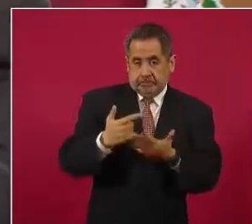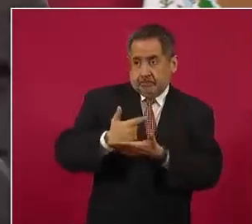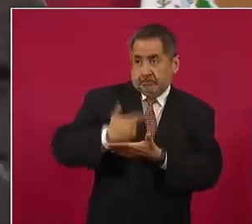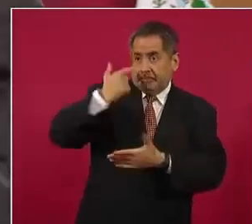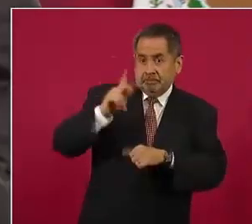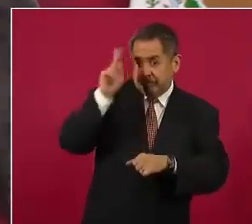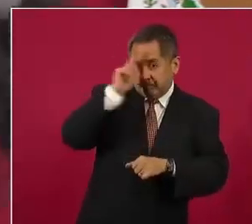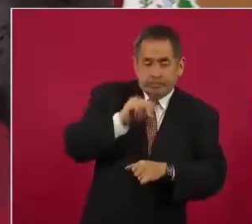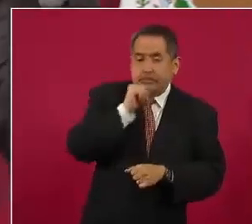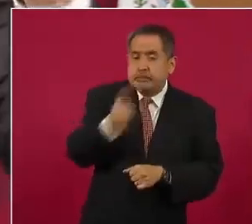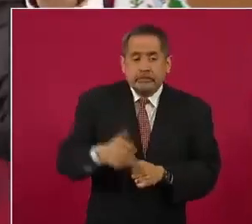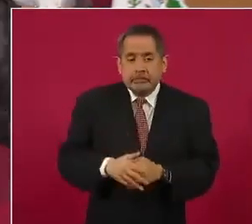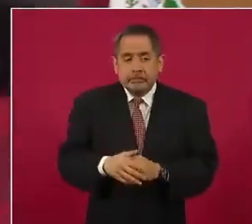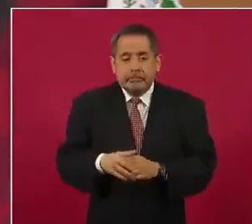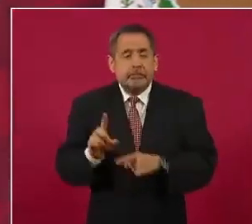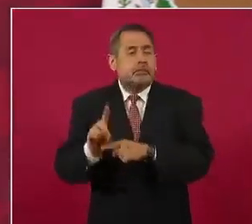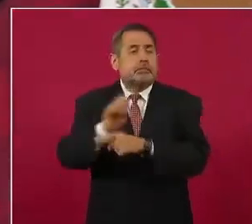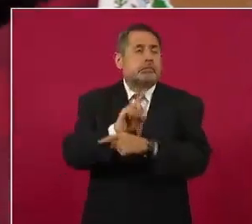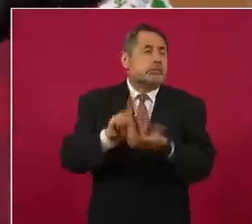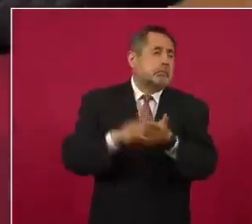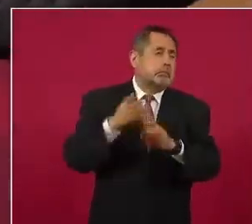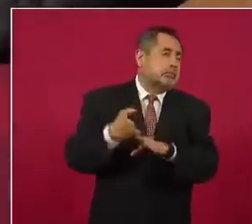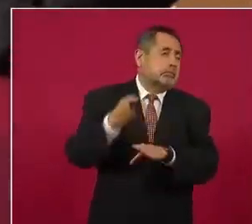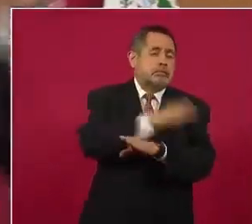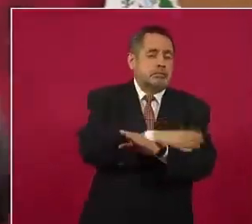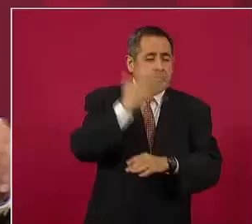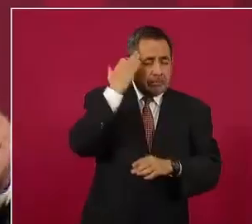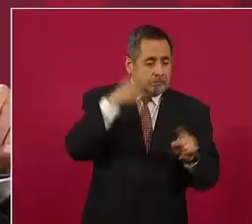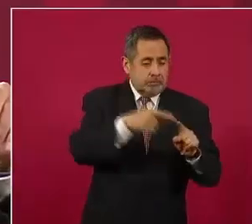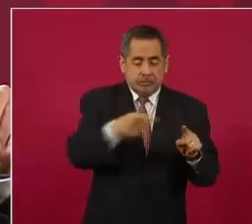modificado desde Salinas todo el periodo neoliberal.